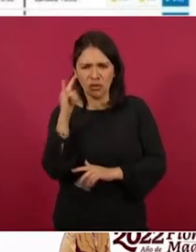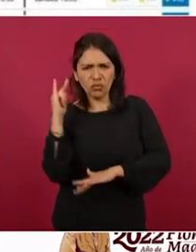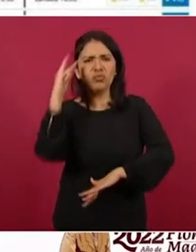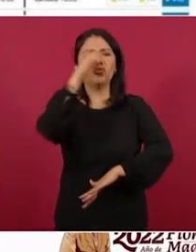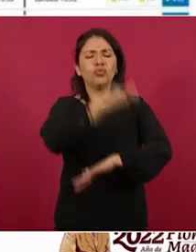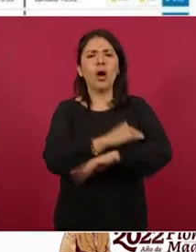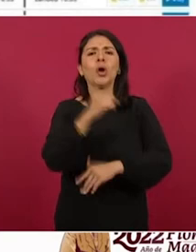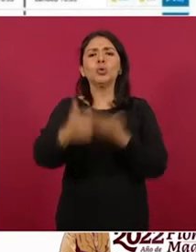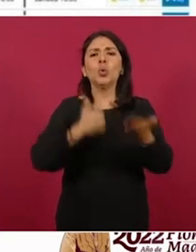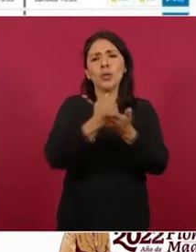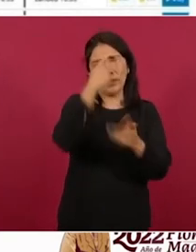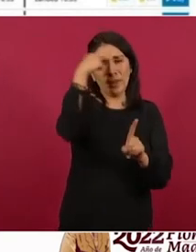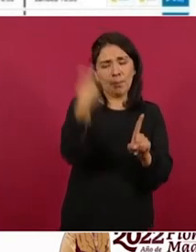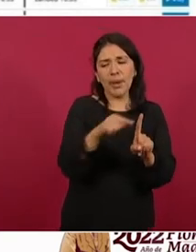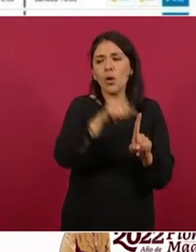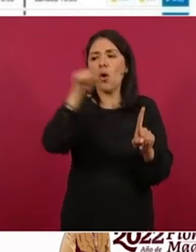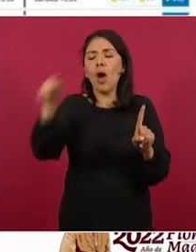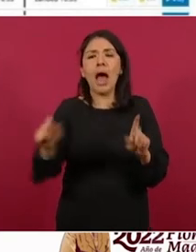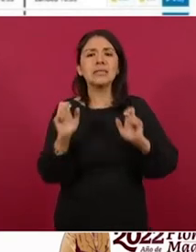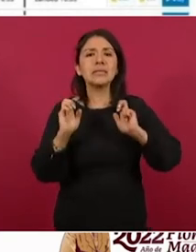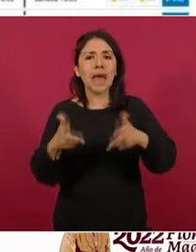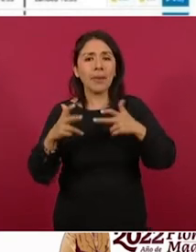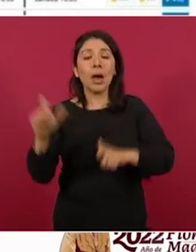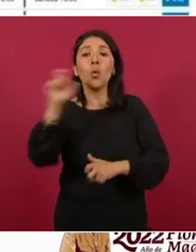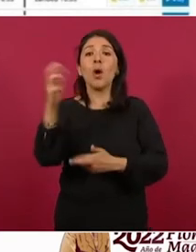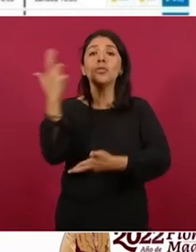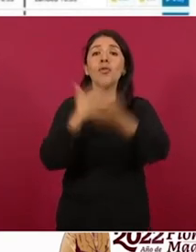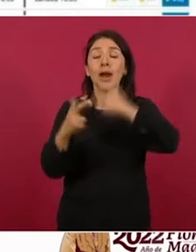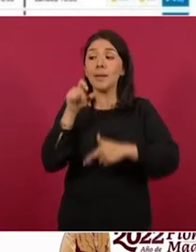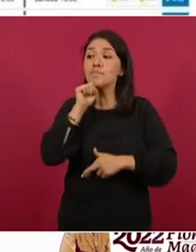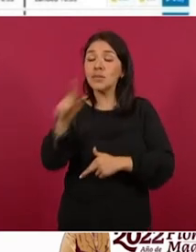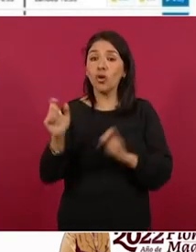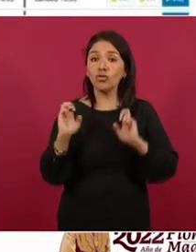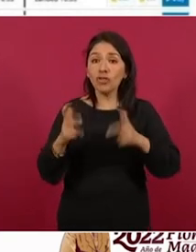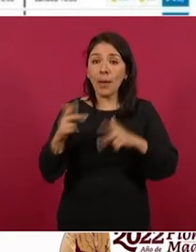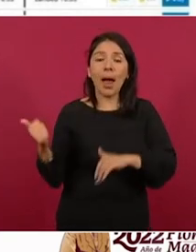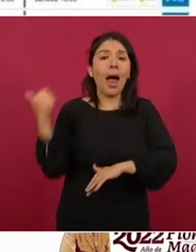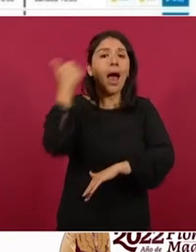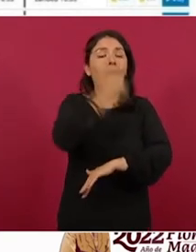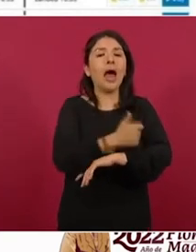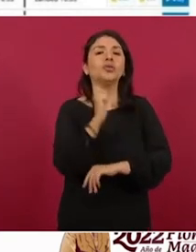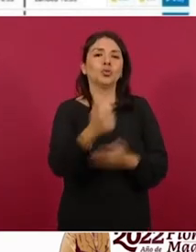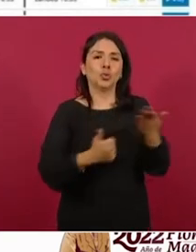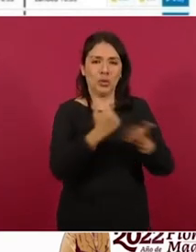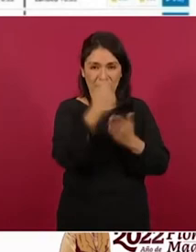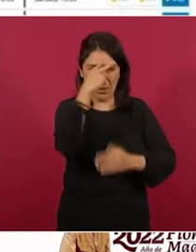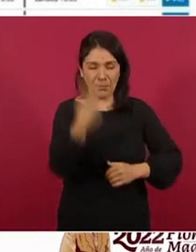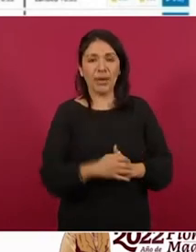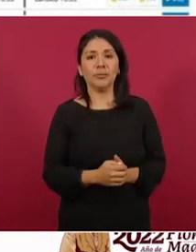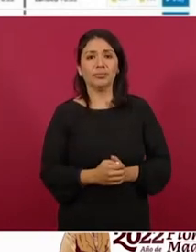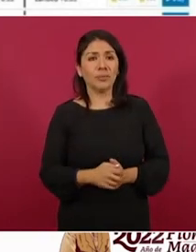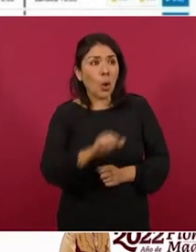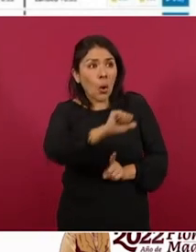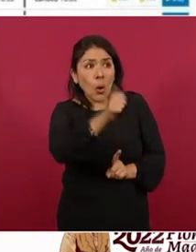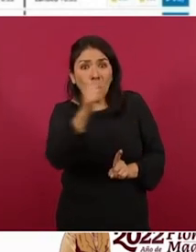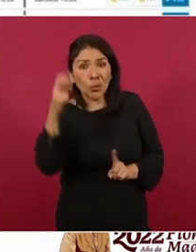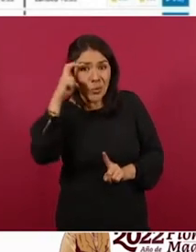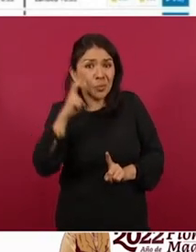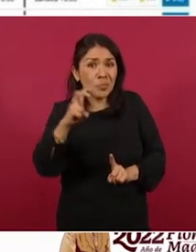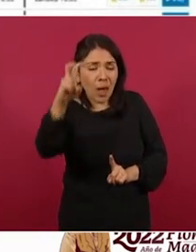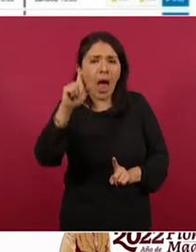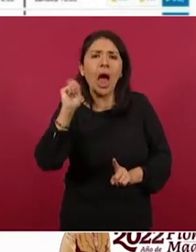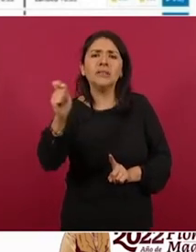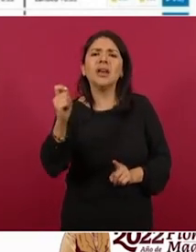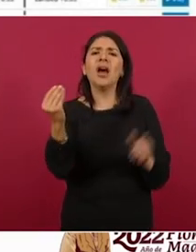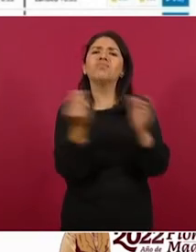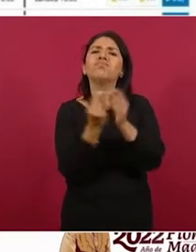y Tuxtla Gutiérrez y el regreso del 14 de abril de Tuxtla Gutiérrez a la Ciudad de México El resto son del